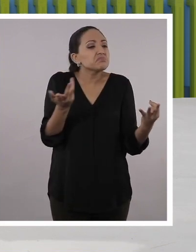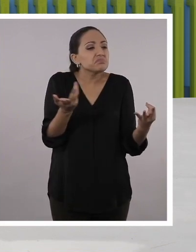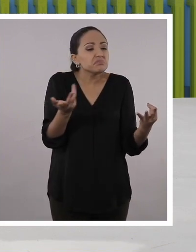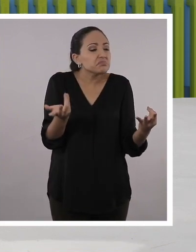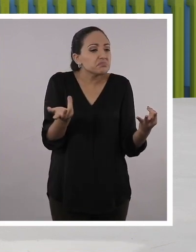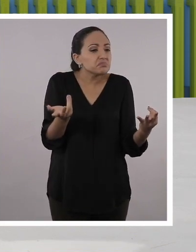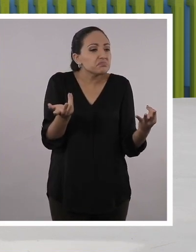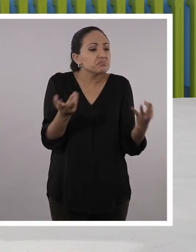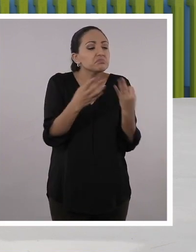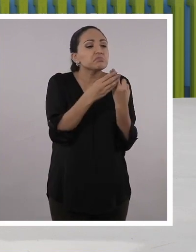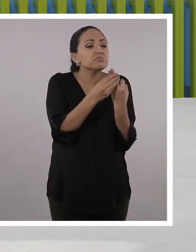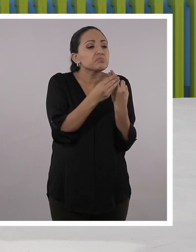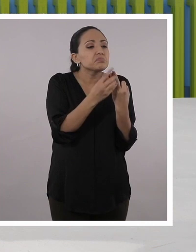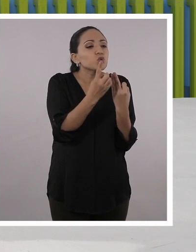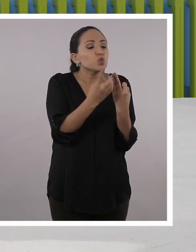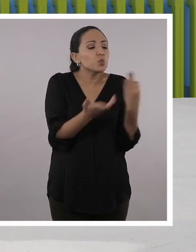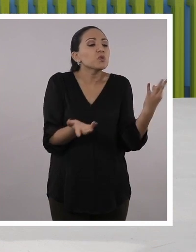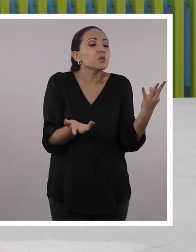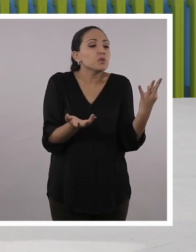palabras?